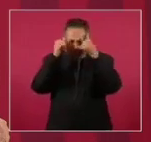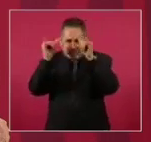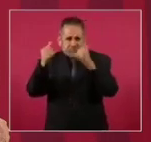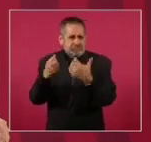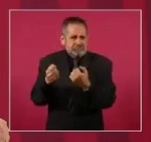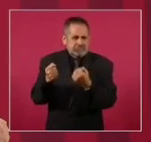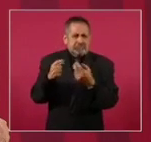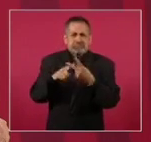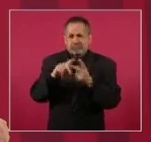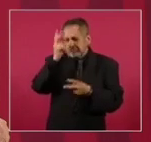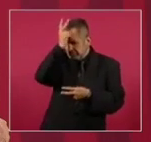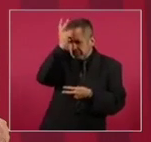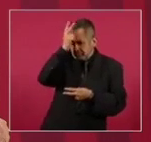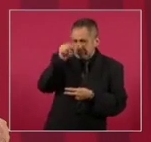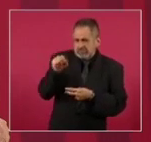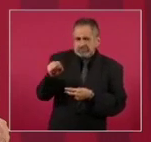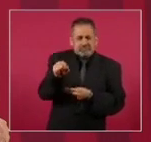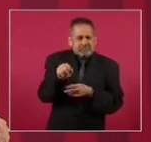tienen los chivos, los